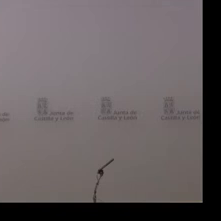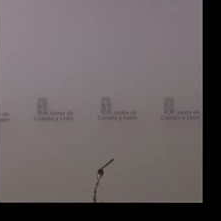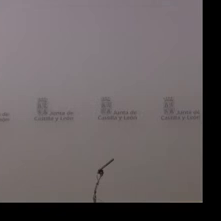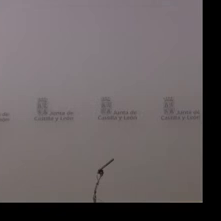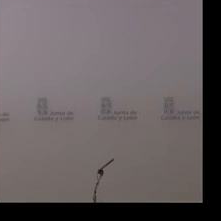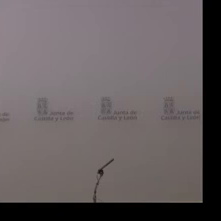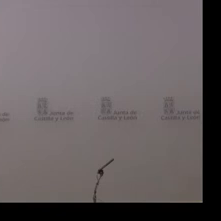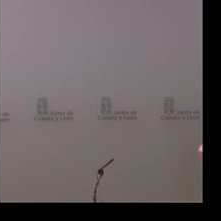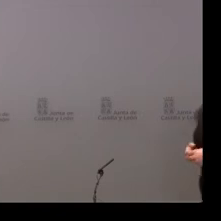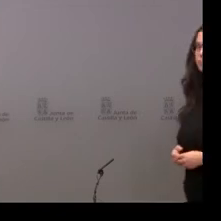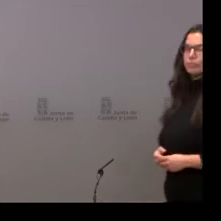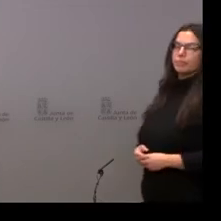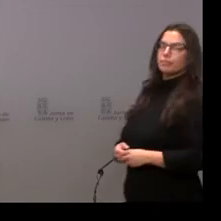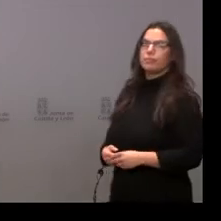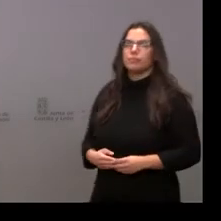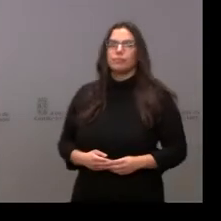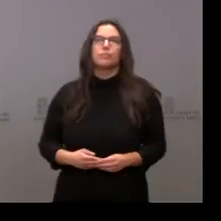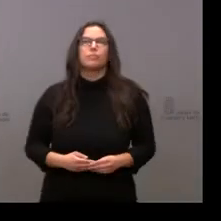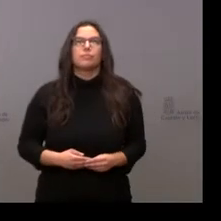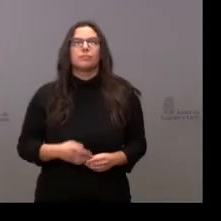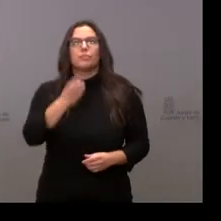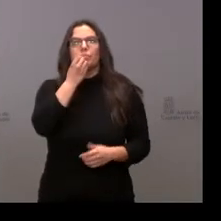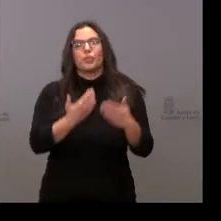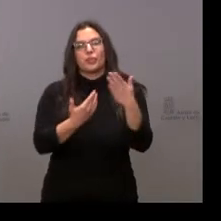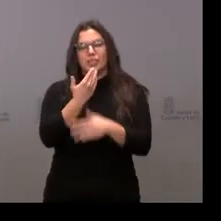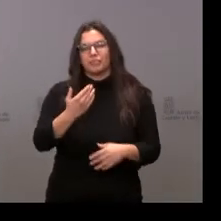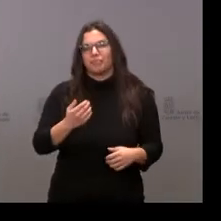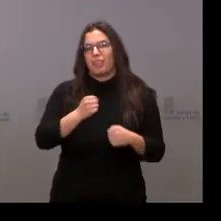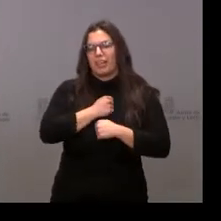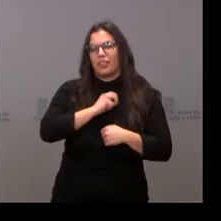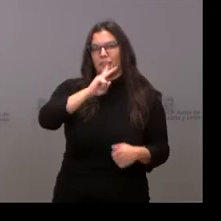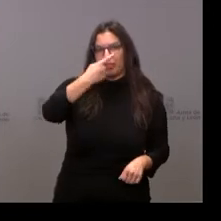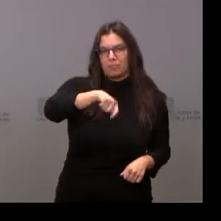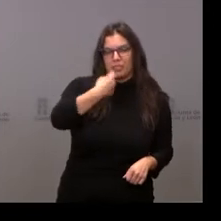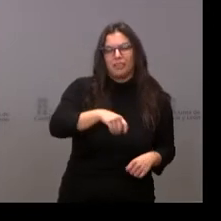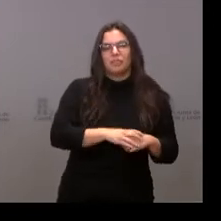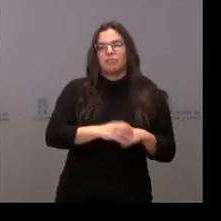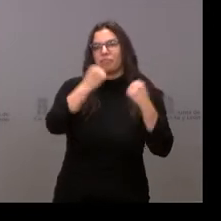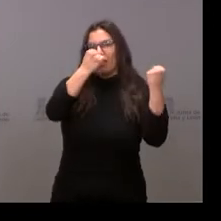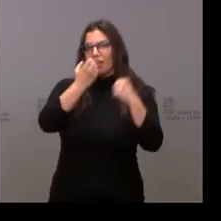Muy buenos días, querido vicepresidente, queridas autoridades.